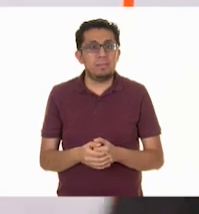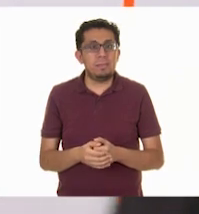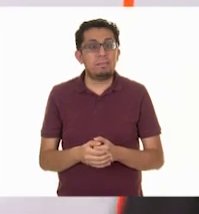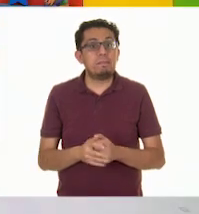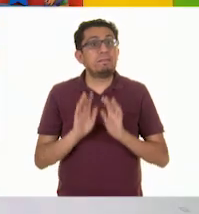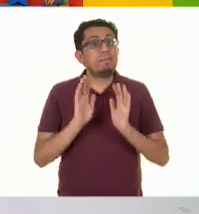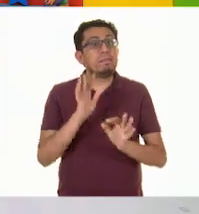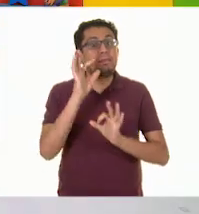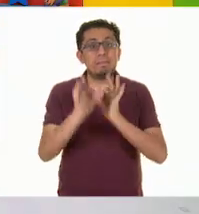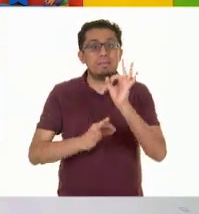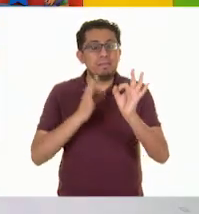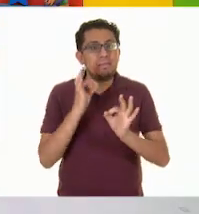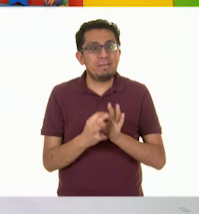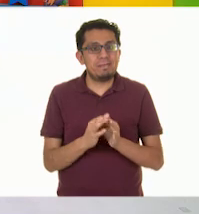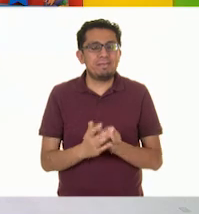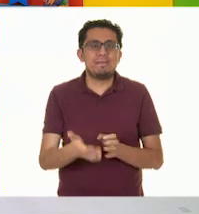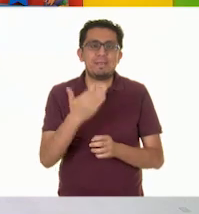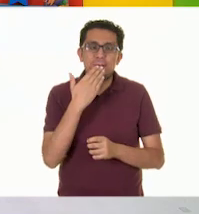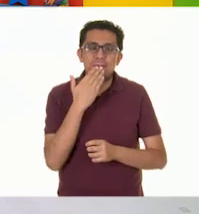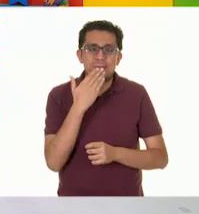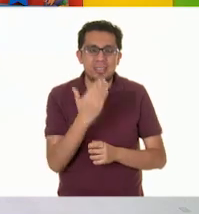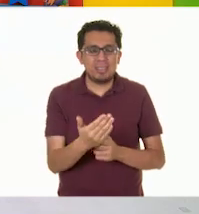¡Listo! ¡Bien!